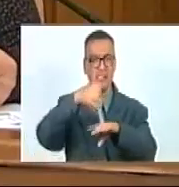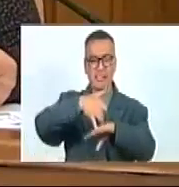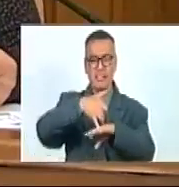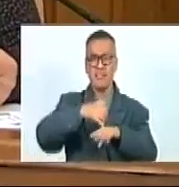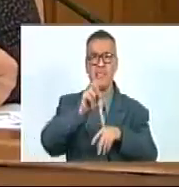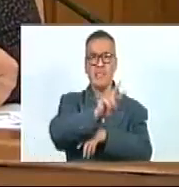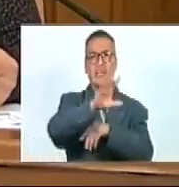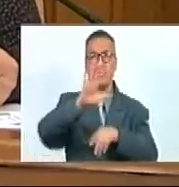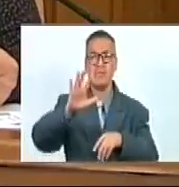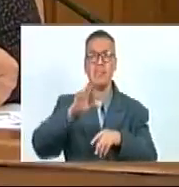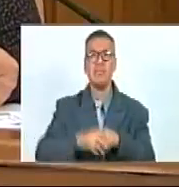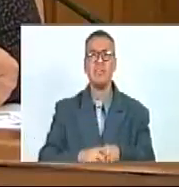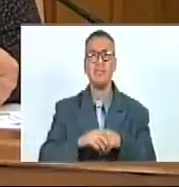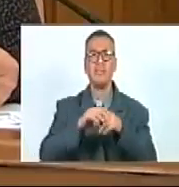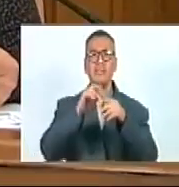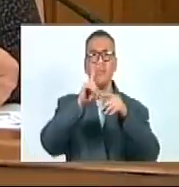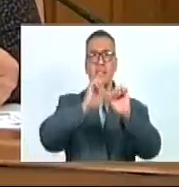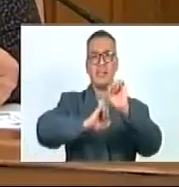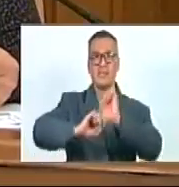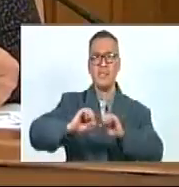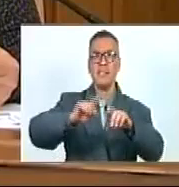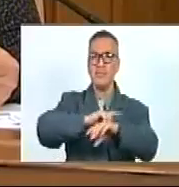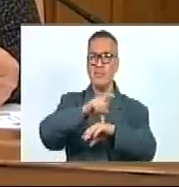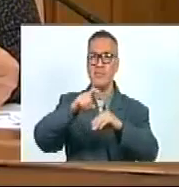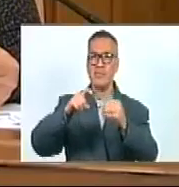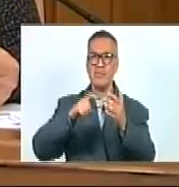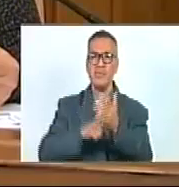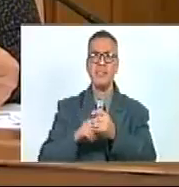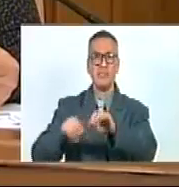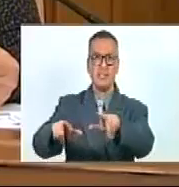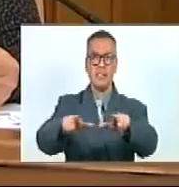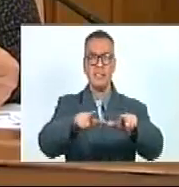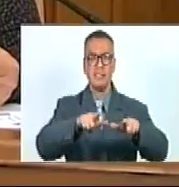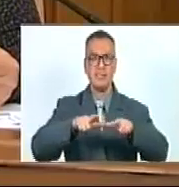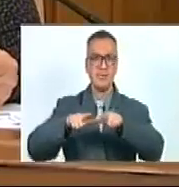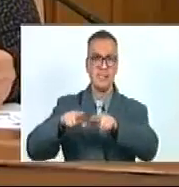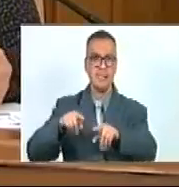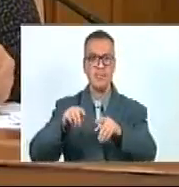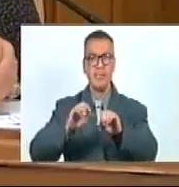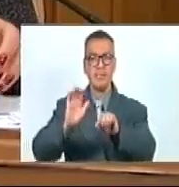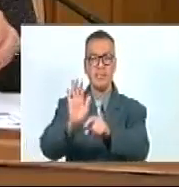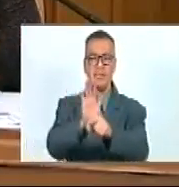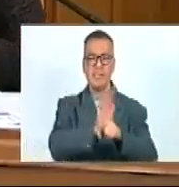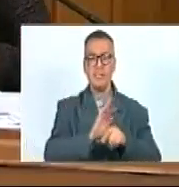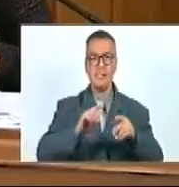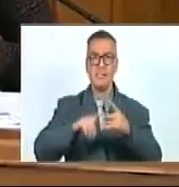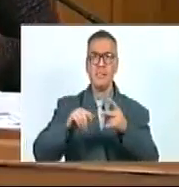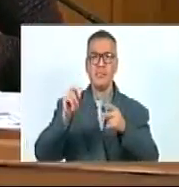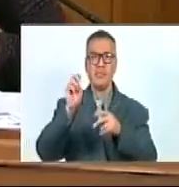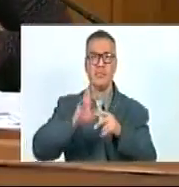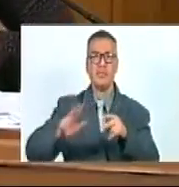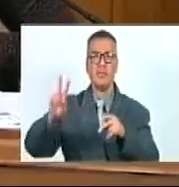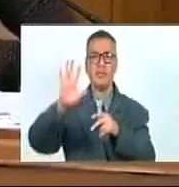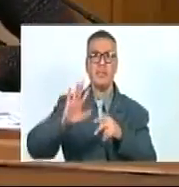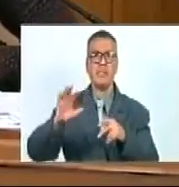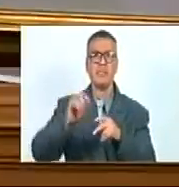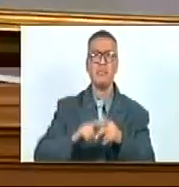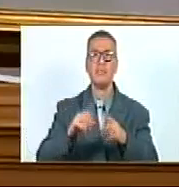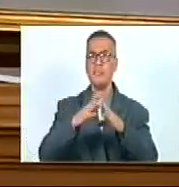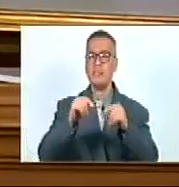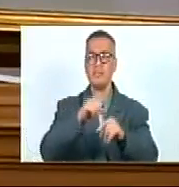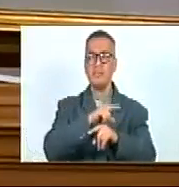25. Defensa de la integridad territorial y de la soberanía nacional. Esto, señor vicepresidente.